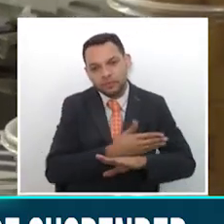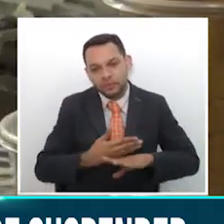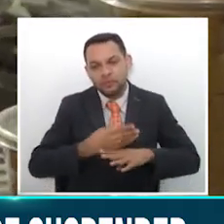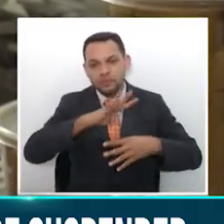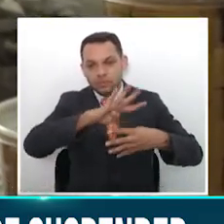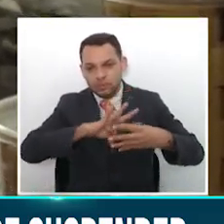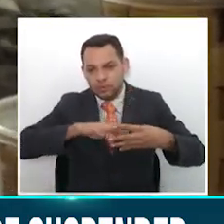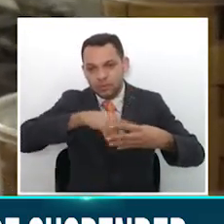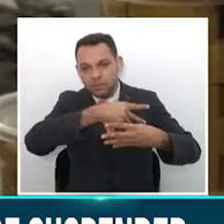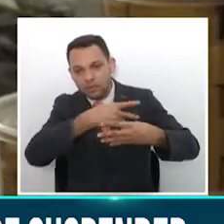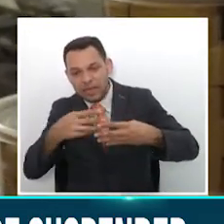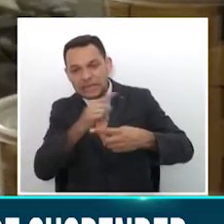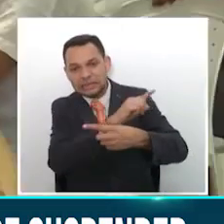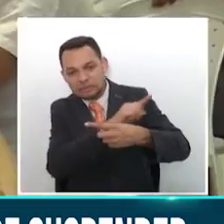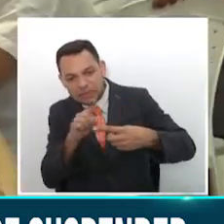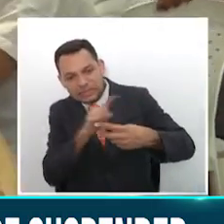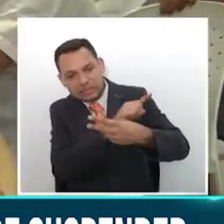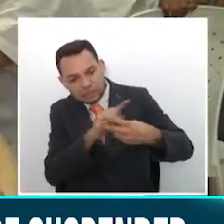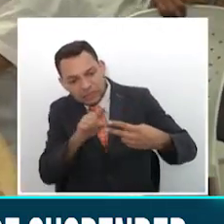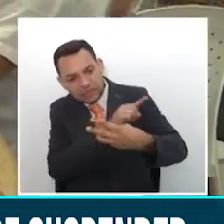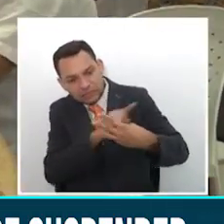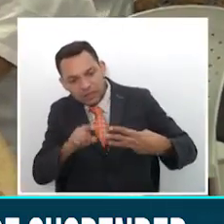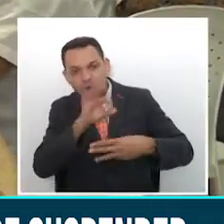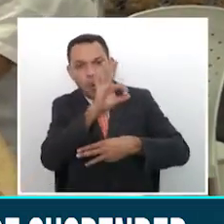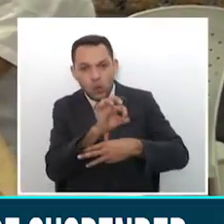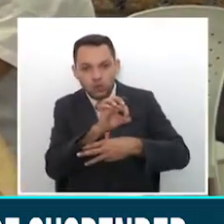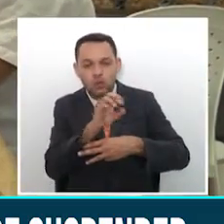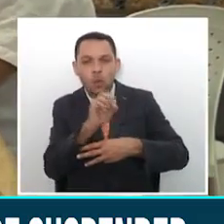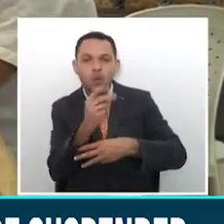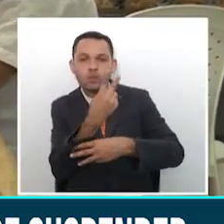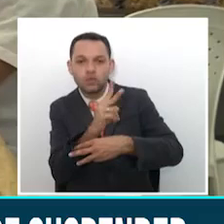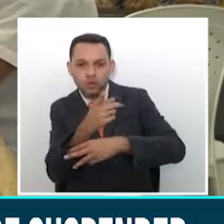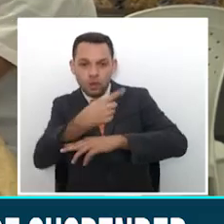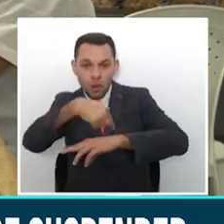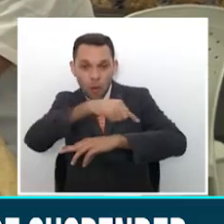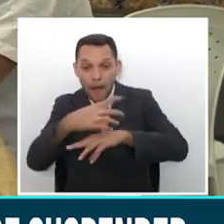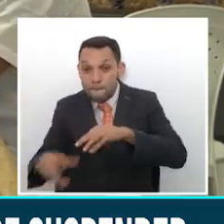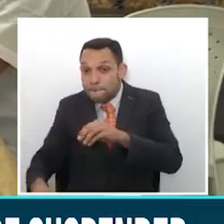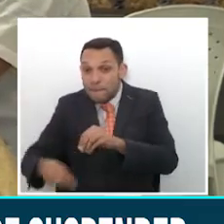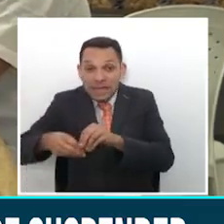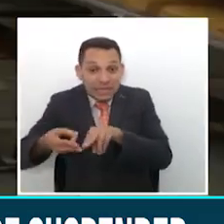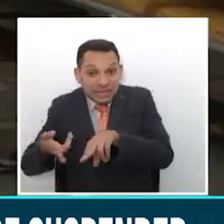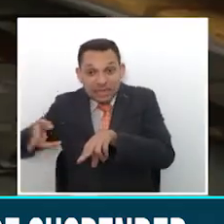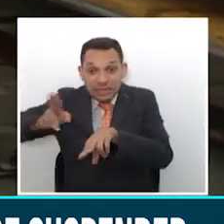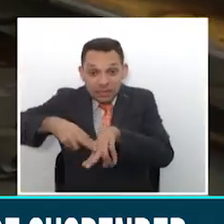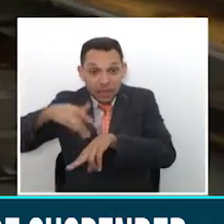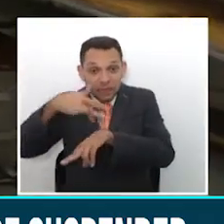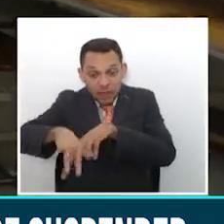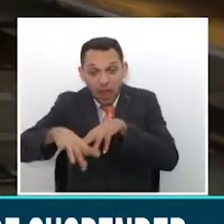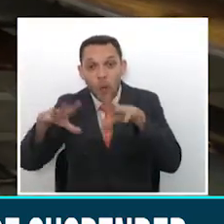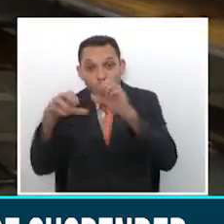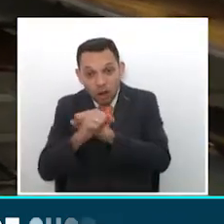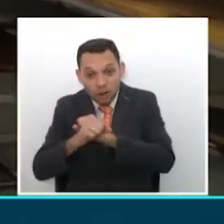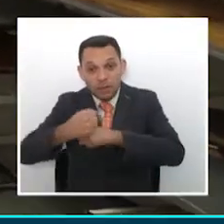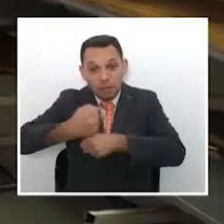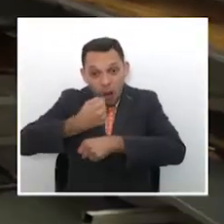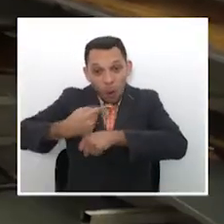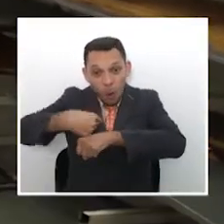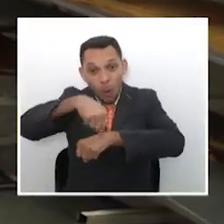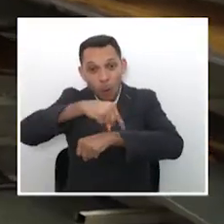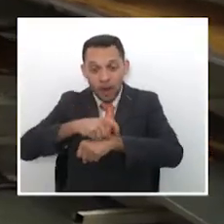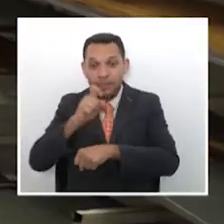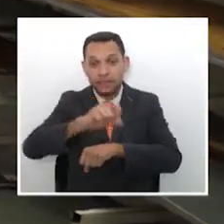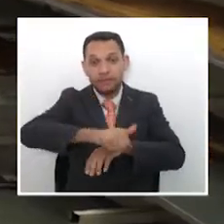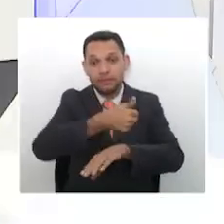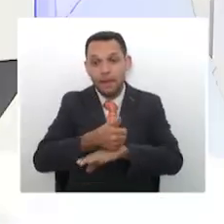utilizando de 8 a 12 horas. Y en el evento de que esas jornadas superen las horas legales y se genera un recargo nocturno o hora extra, el empleador no